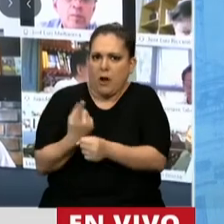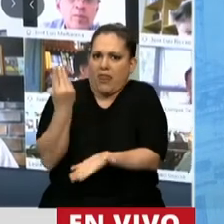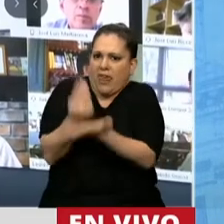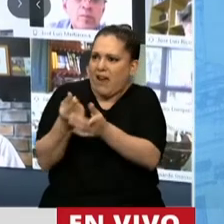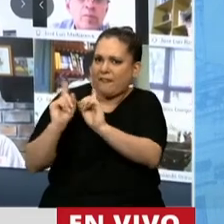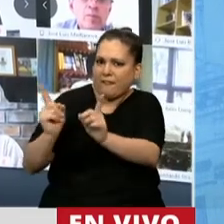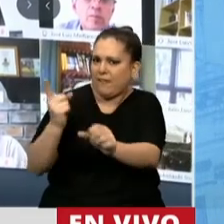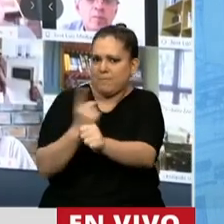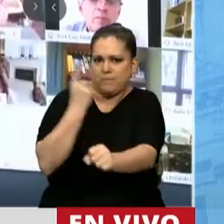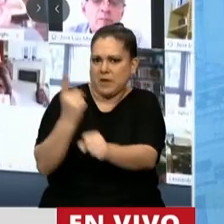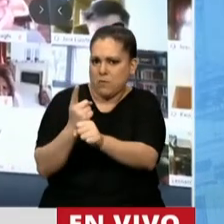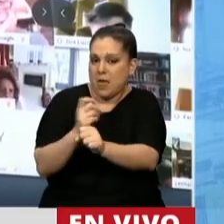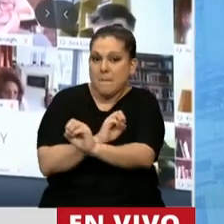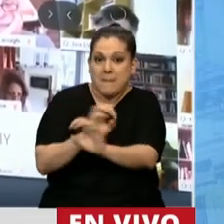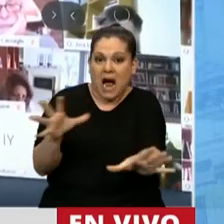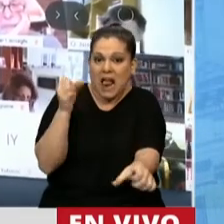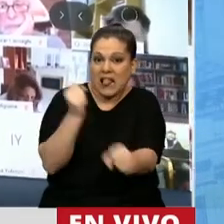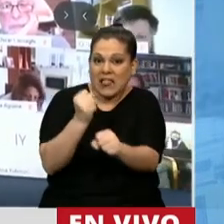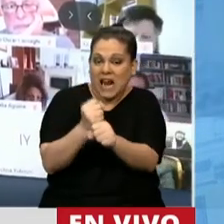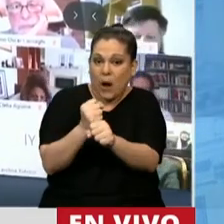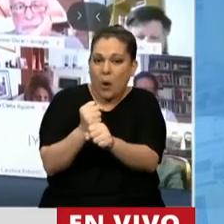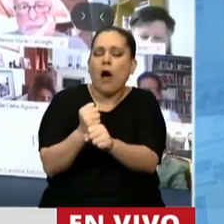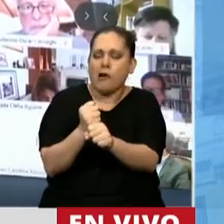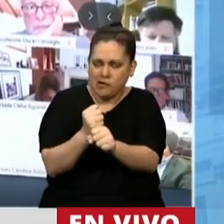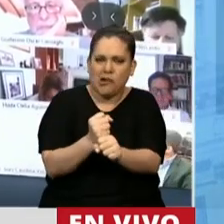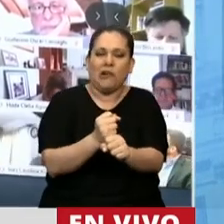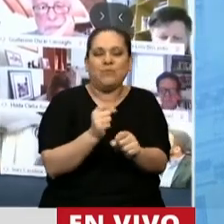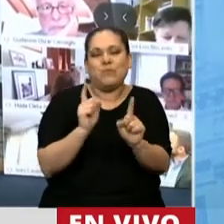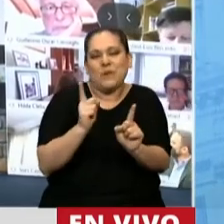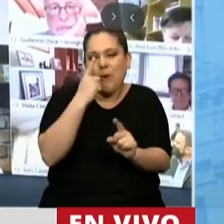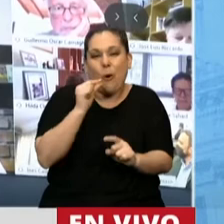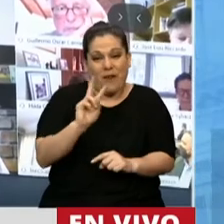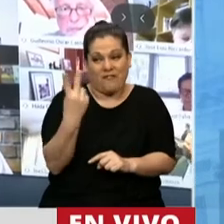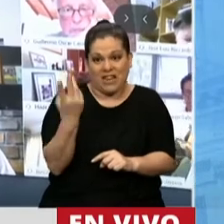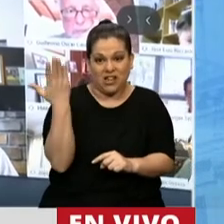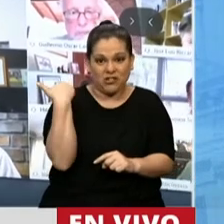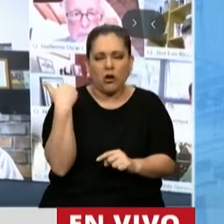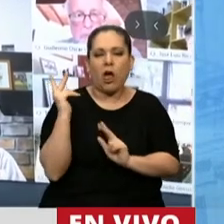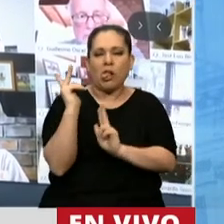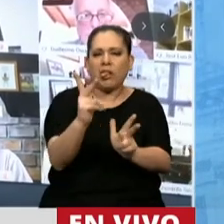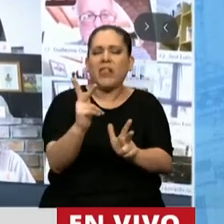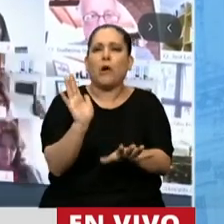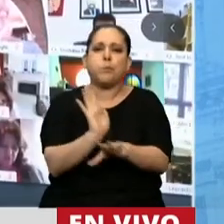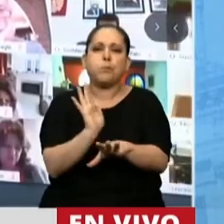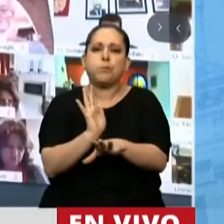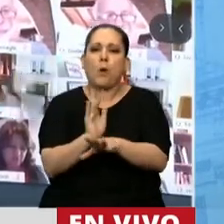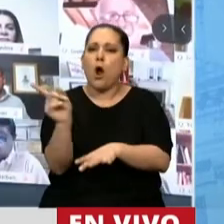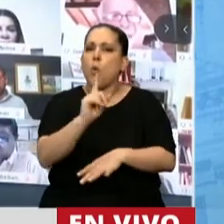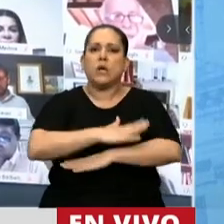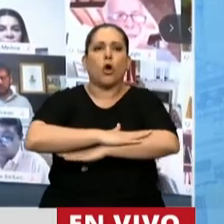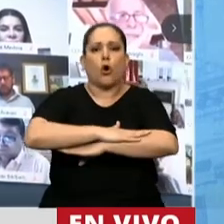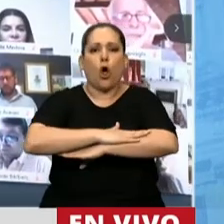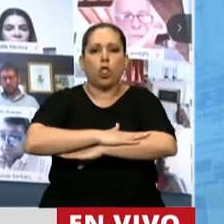El mal desempeño, decía el doctor Badeni, y nos dice para la posteridad, no se refiere únicamente a una